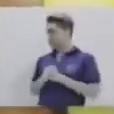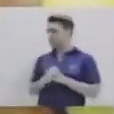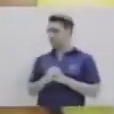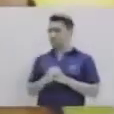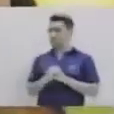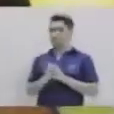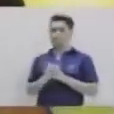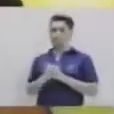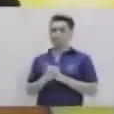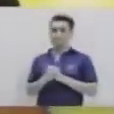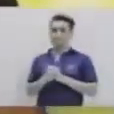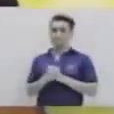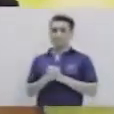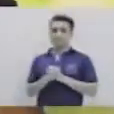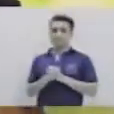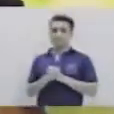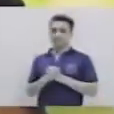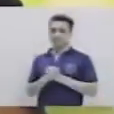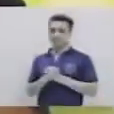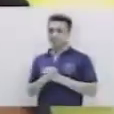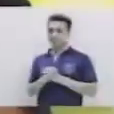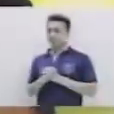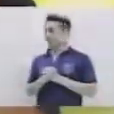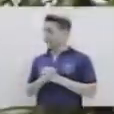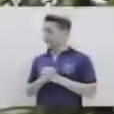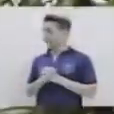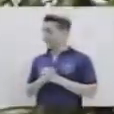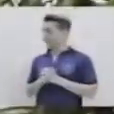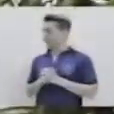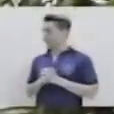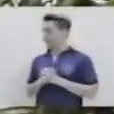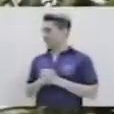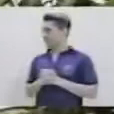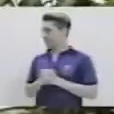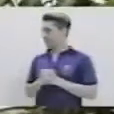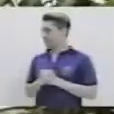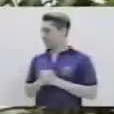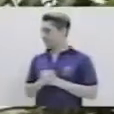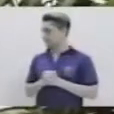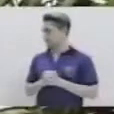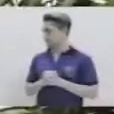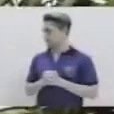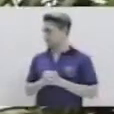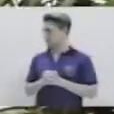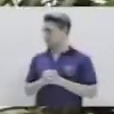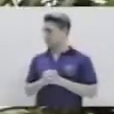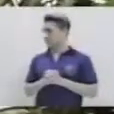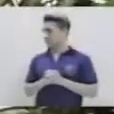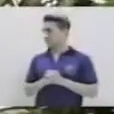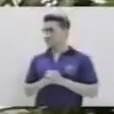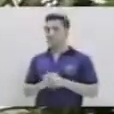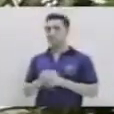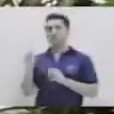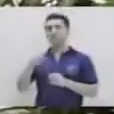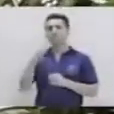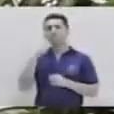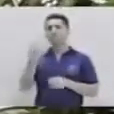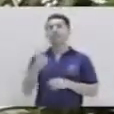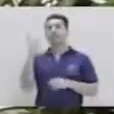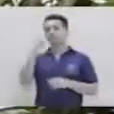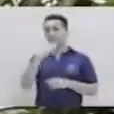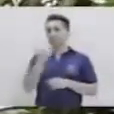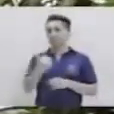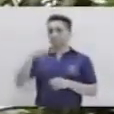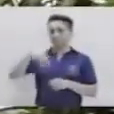mano dominante nos rascamos la palma de la mano y hacemos esto. ¿Sí? Luego tenemos